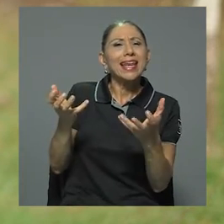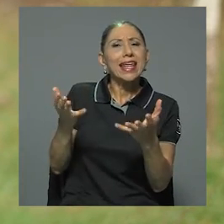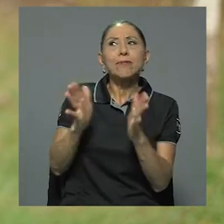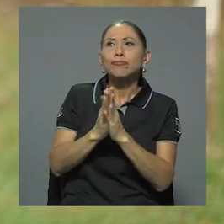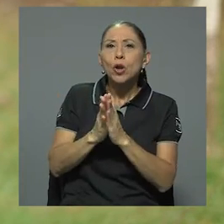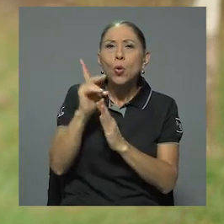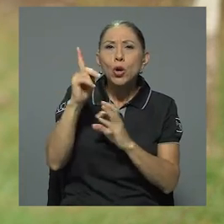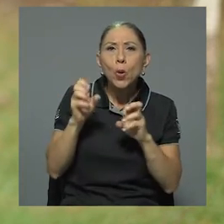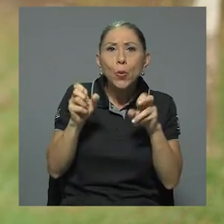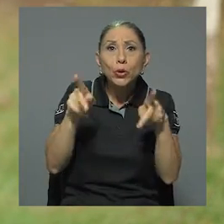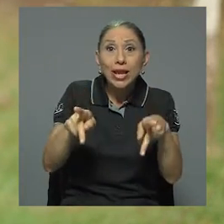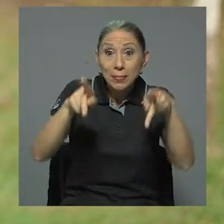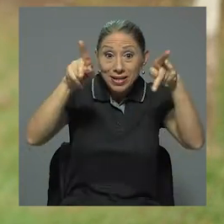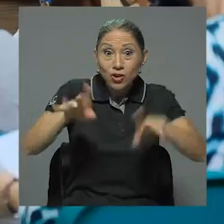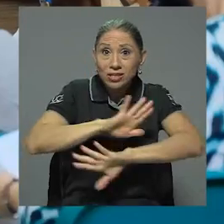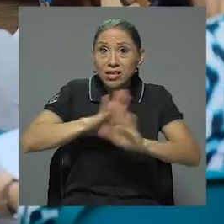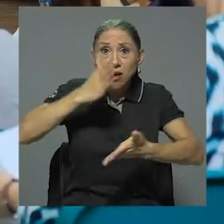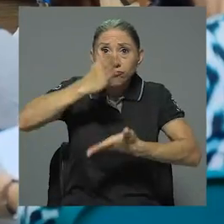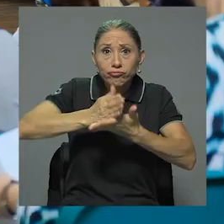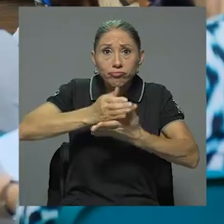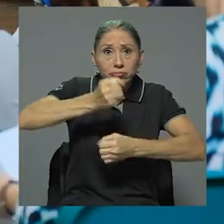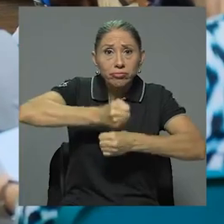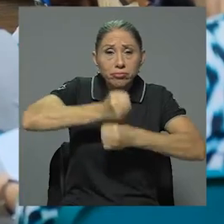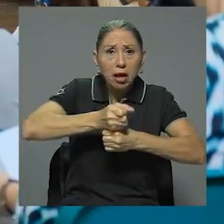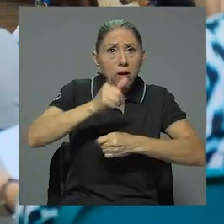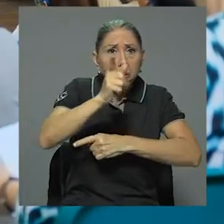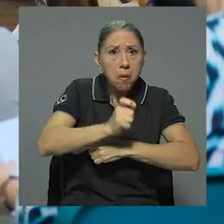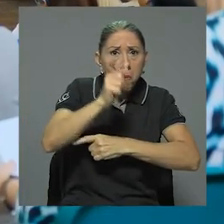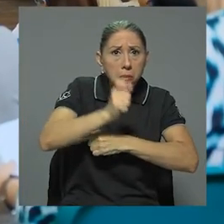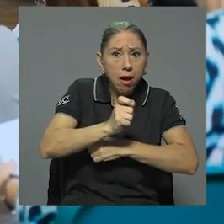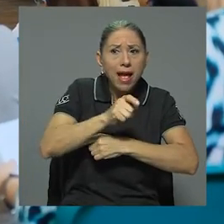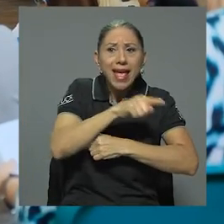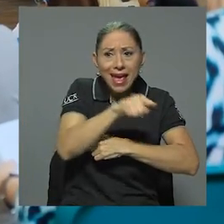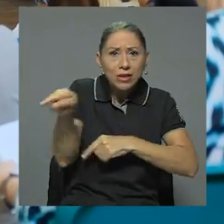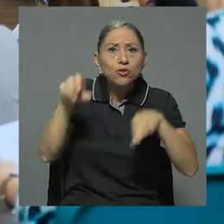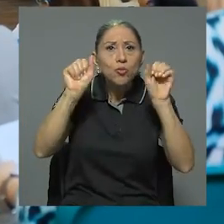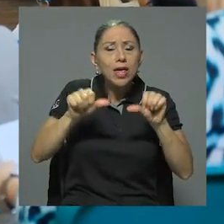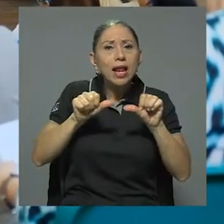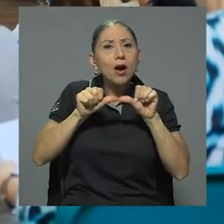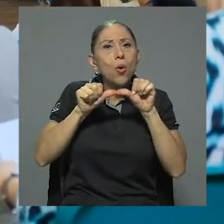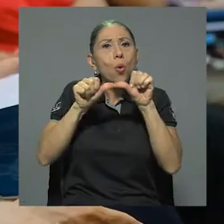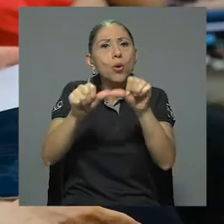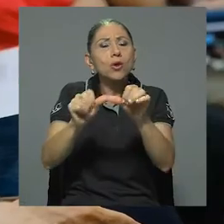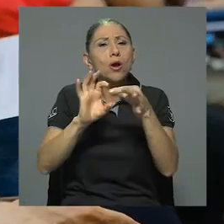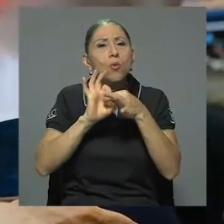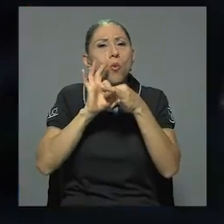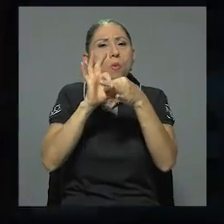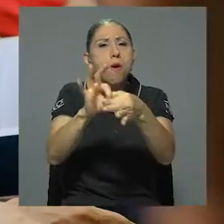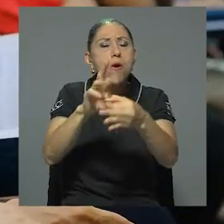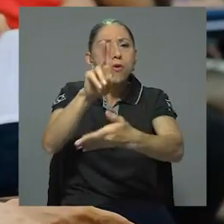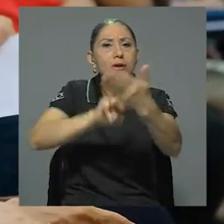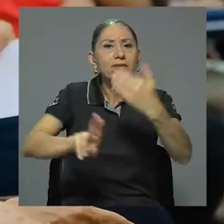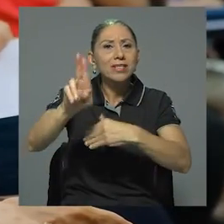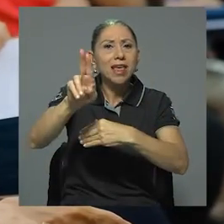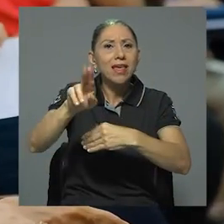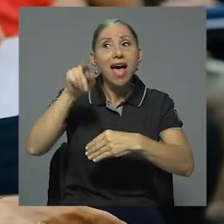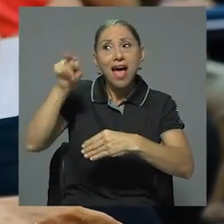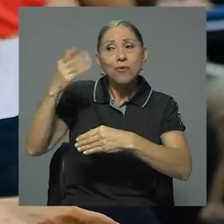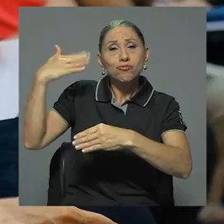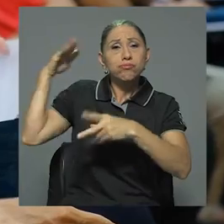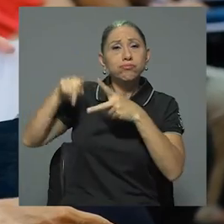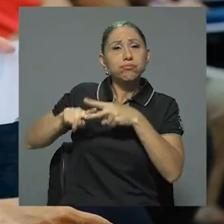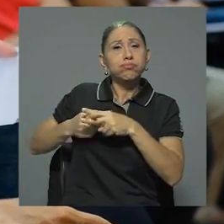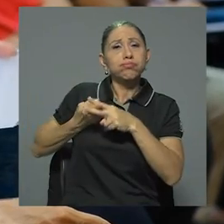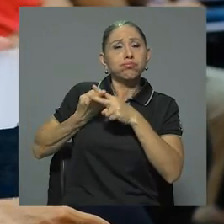las personas que recién se jubilaban pudieran continuar con un vínculo con la universidad. De esta manera surgió, en sus inicios